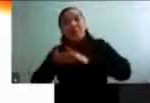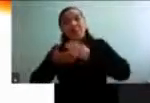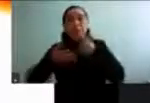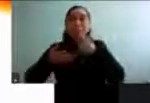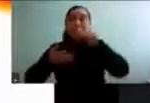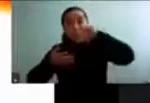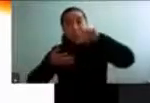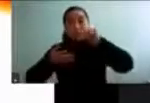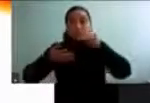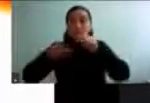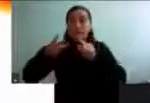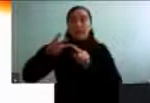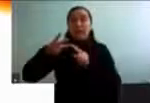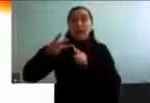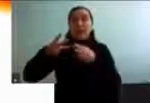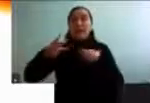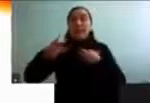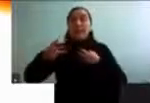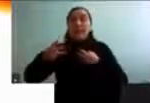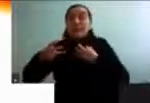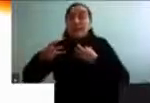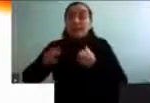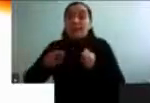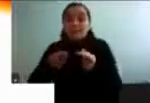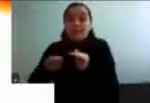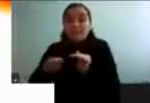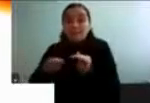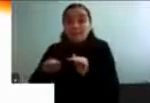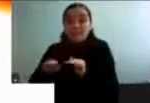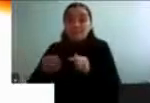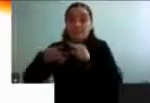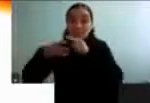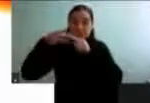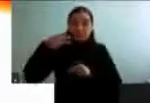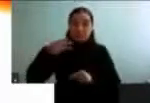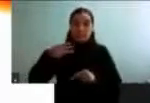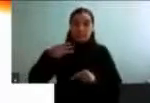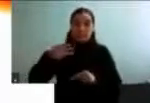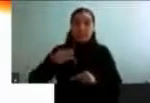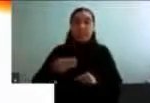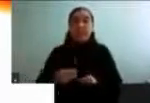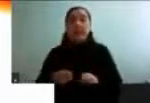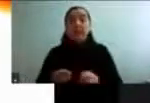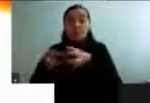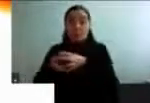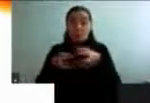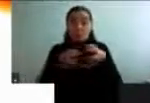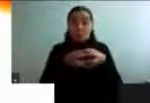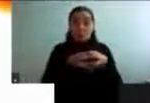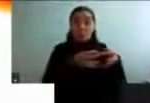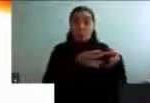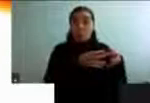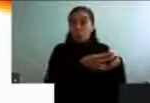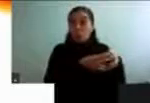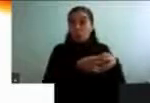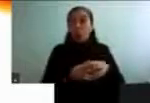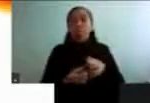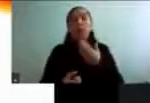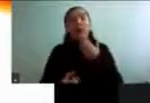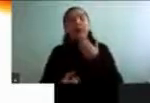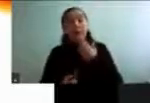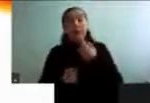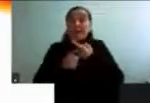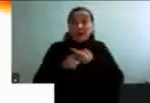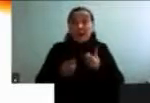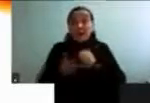con dependencia. Además de estos grupos, también dentro de estos grupos hay diferentes trayectorias, pero